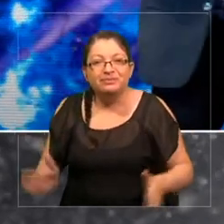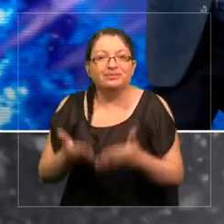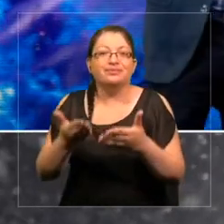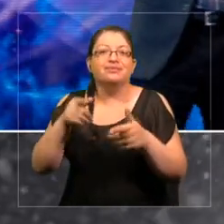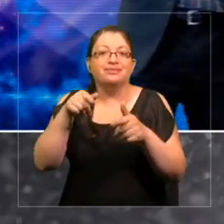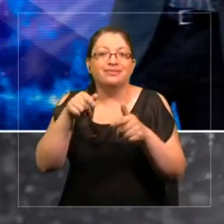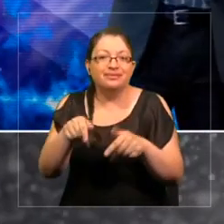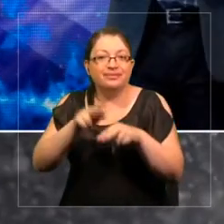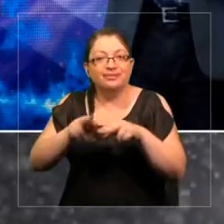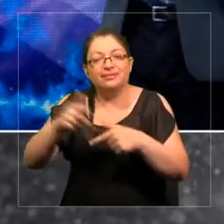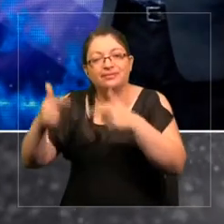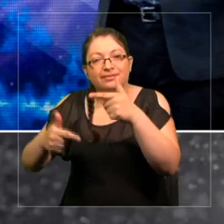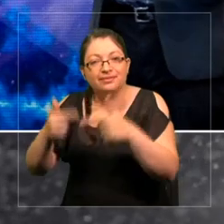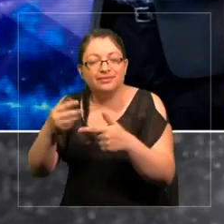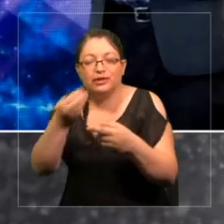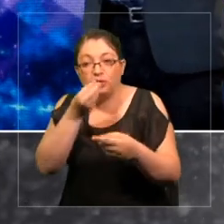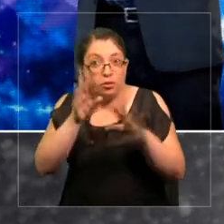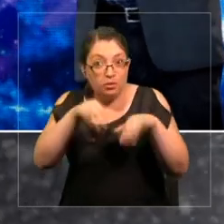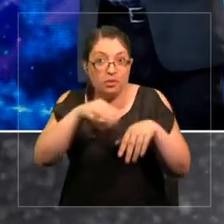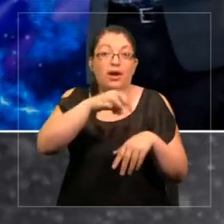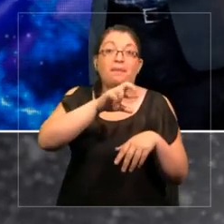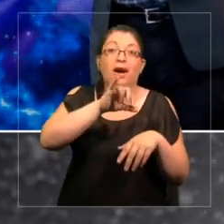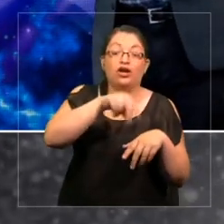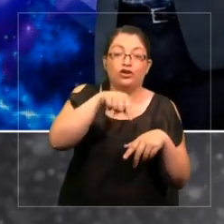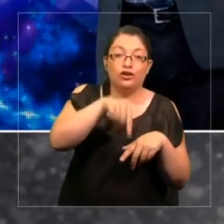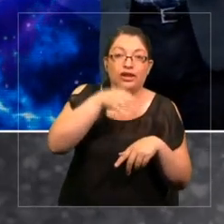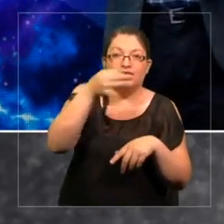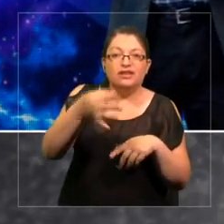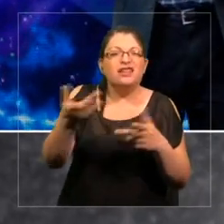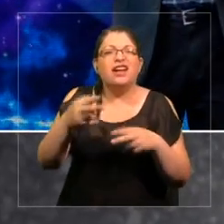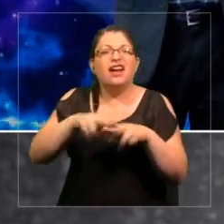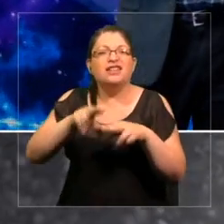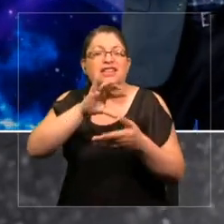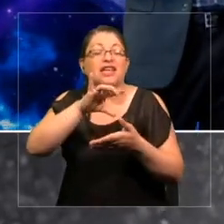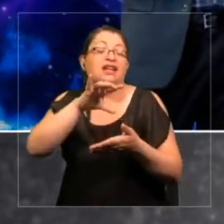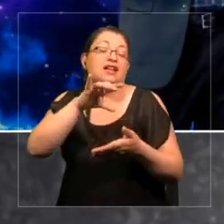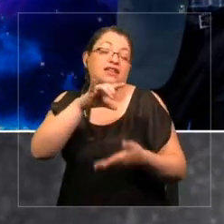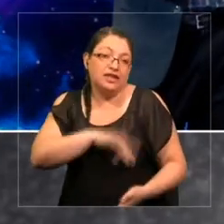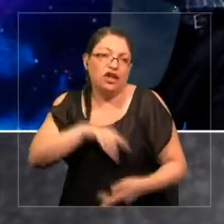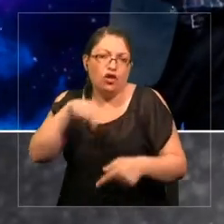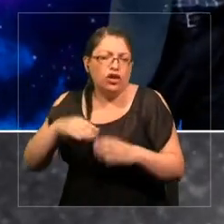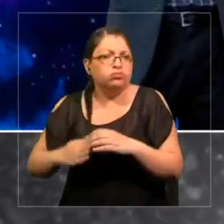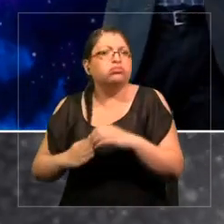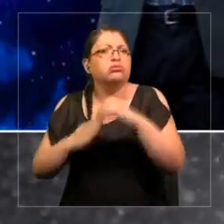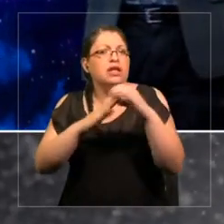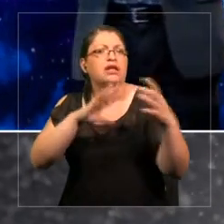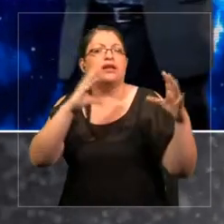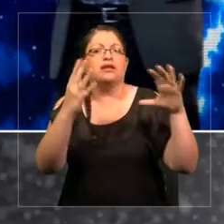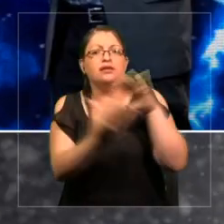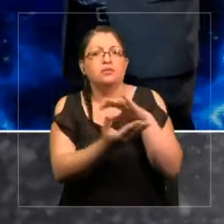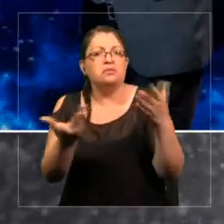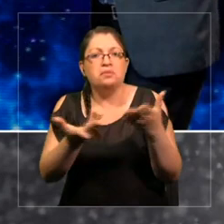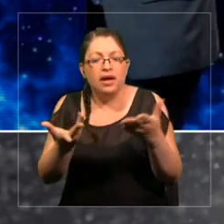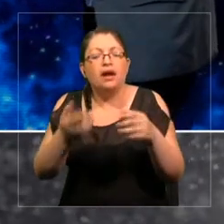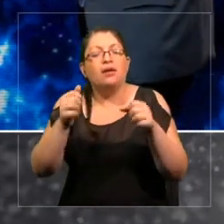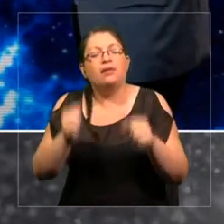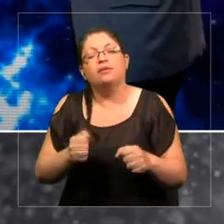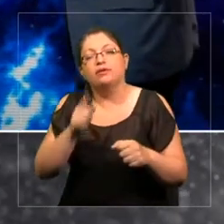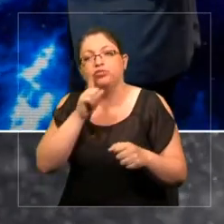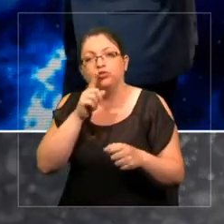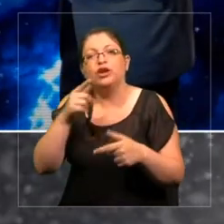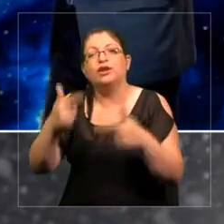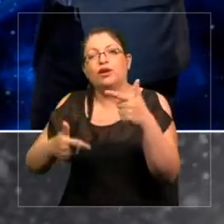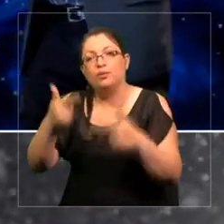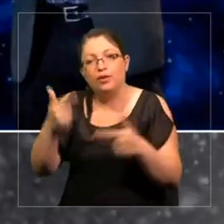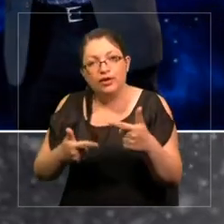políticas alimentarias que hoy, como dijo Marion, colocan a Chile en un lugar de liderazgo en el mundo para tener políticas de